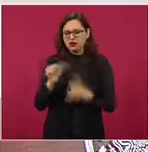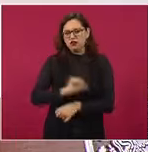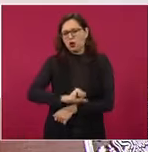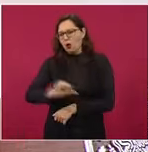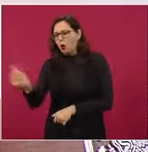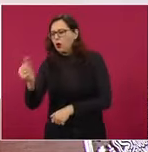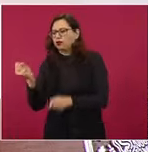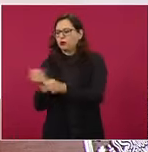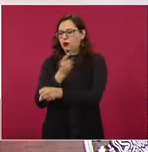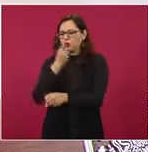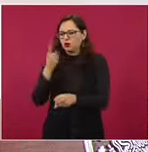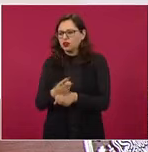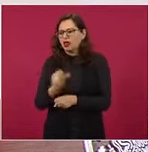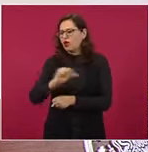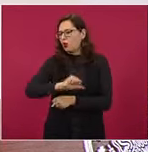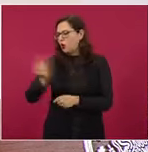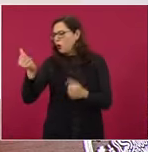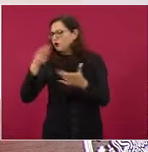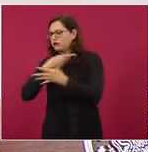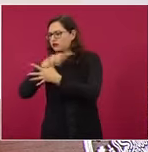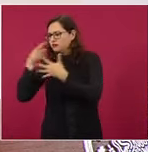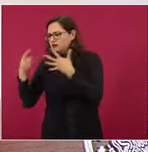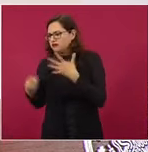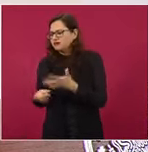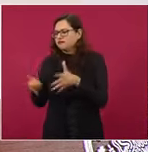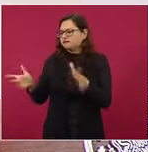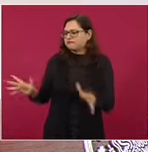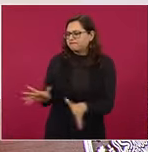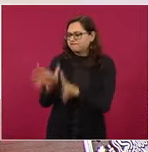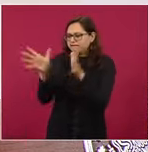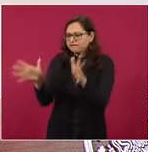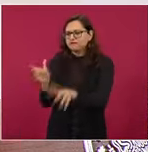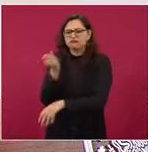que se garantice el derecho a la educación, a la salud,